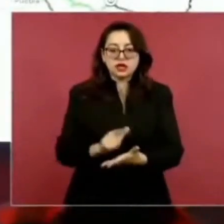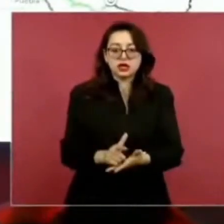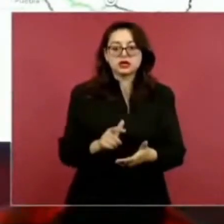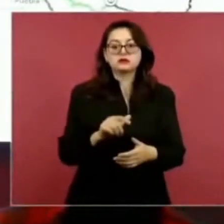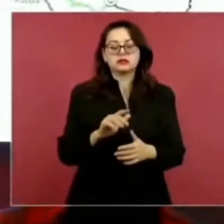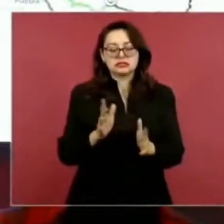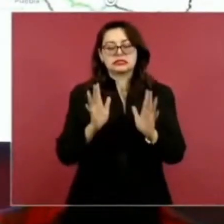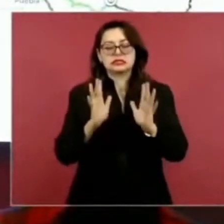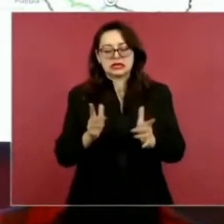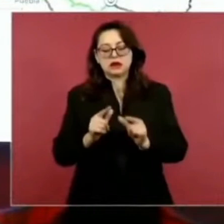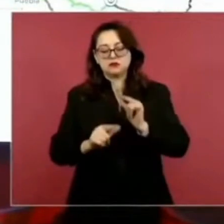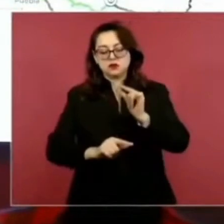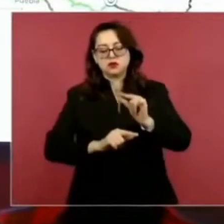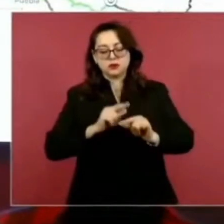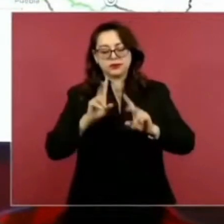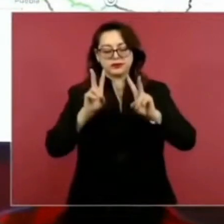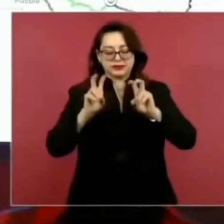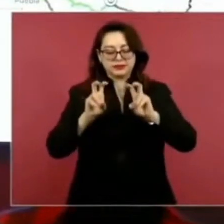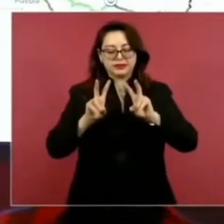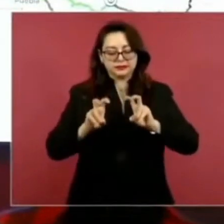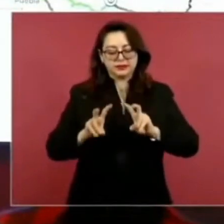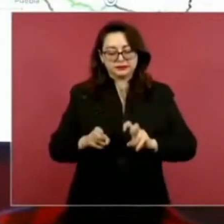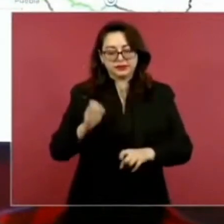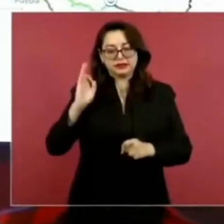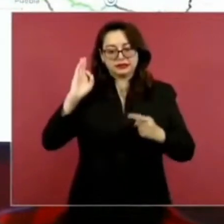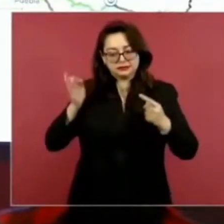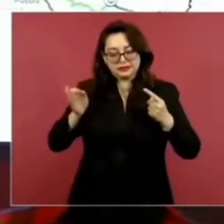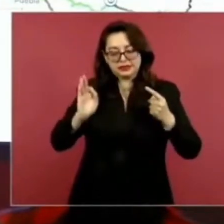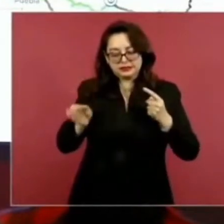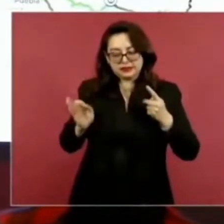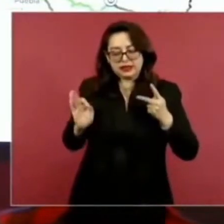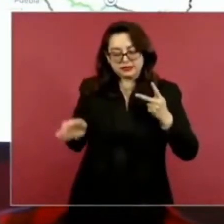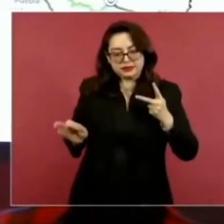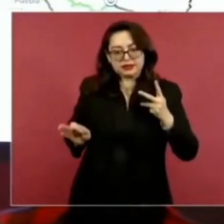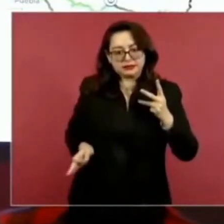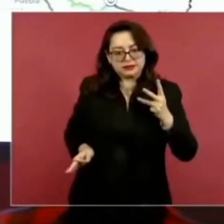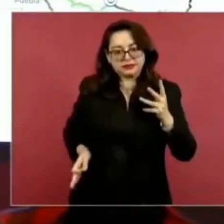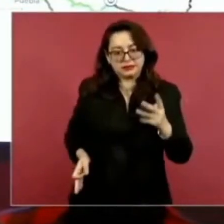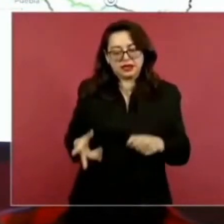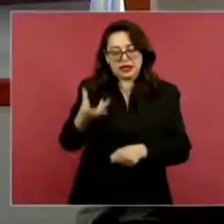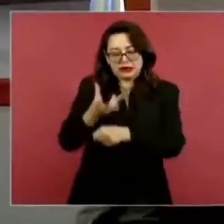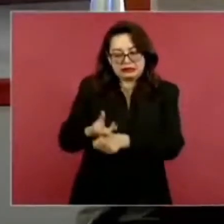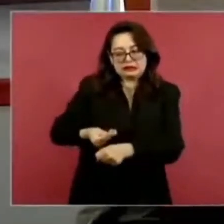ya se está negociando. Bueno, pues todo esto, todo,